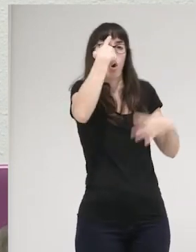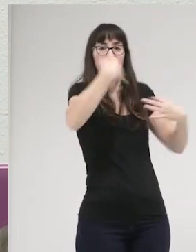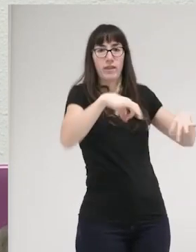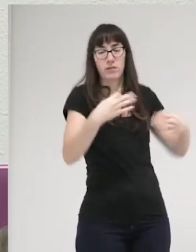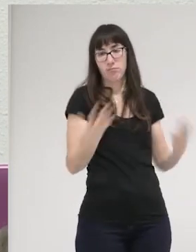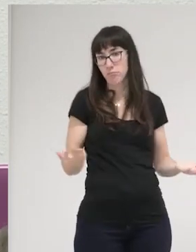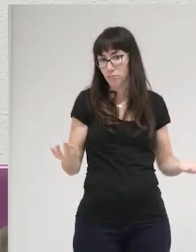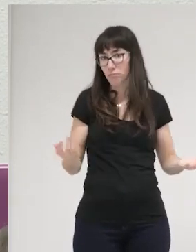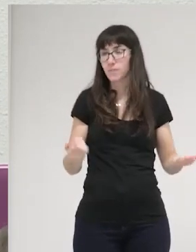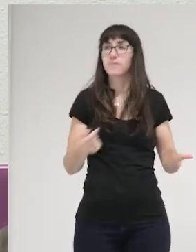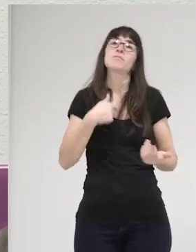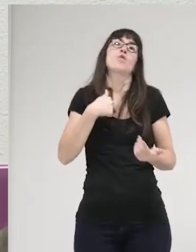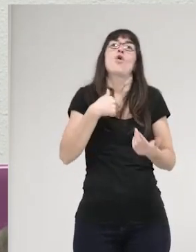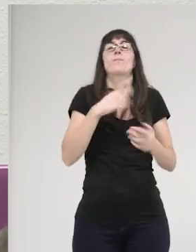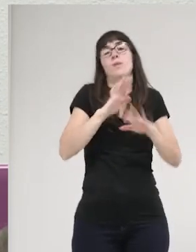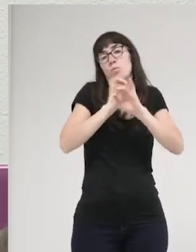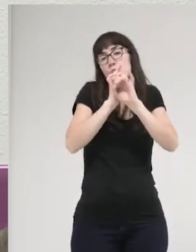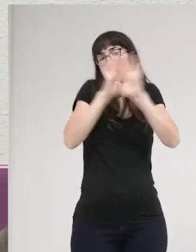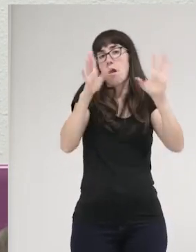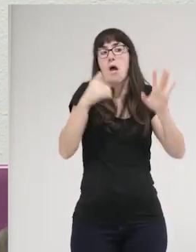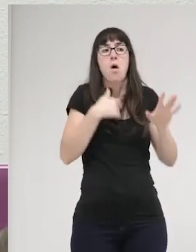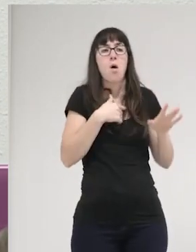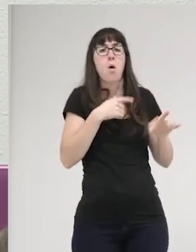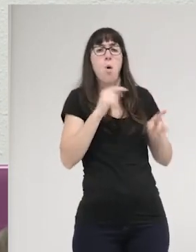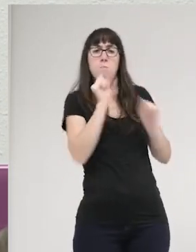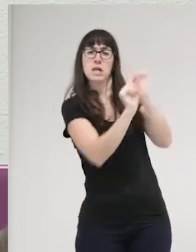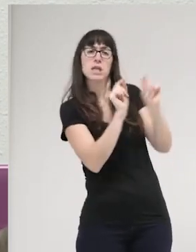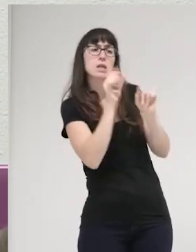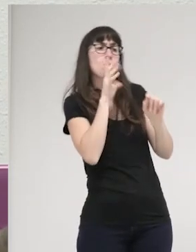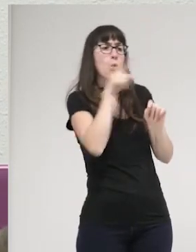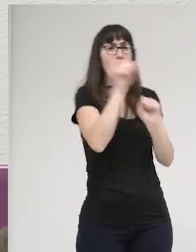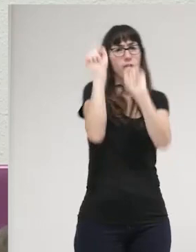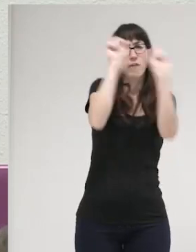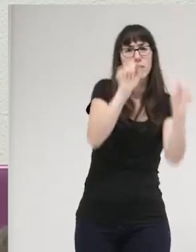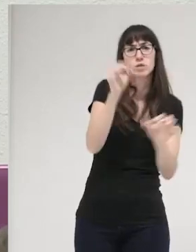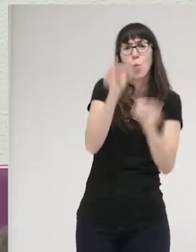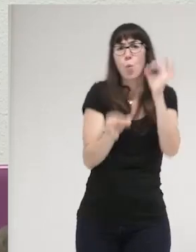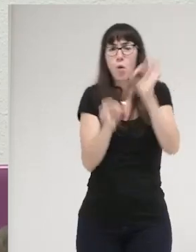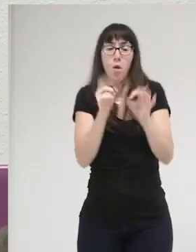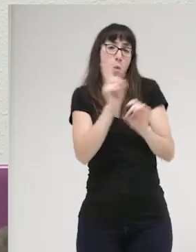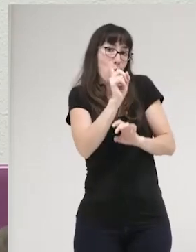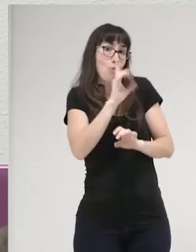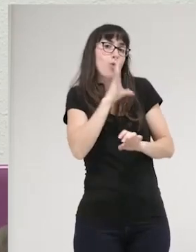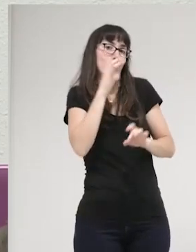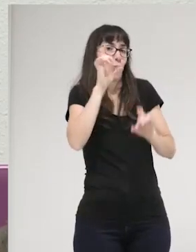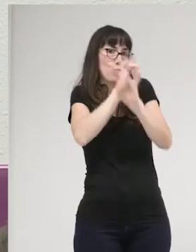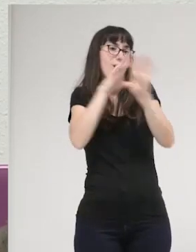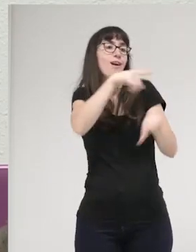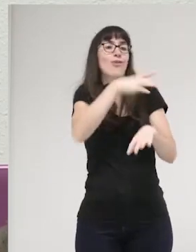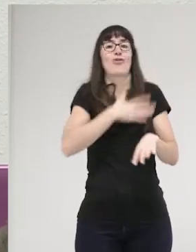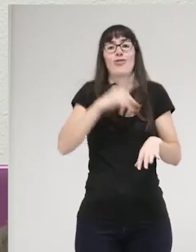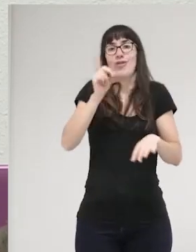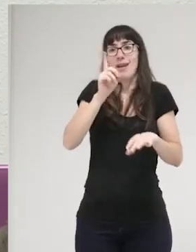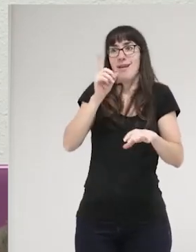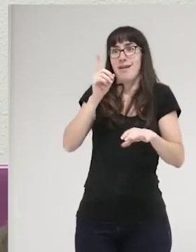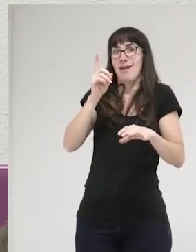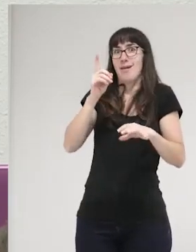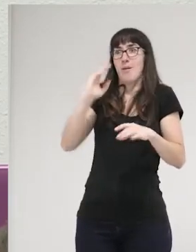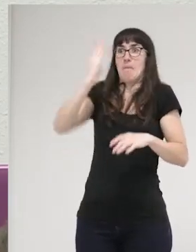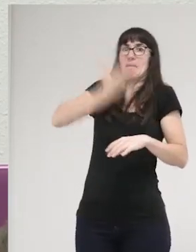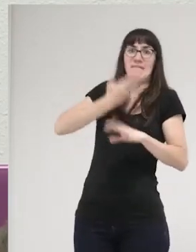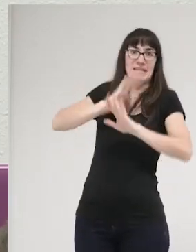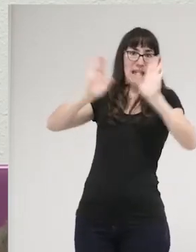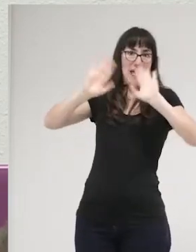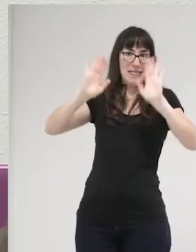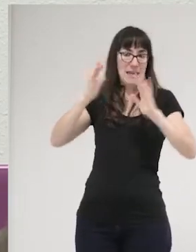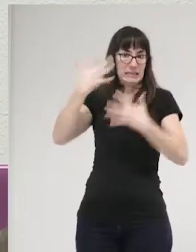estrategia jurídica individual para zafarse de las repercusiones de lo que ya haya hecho ¿no? aquí hay una